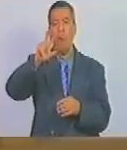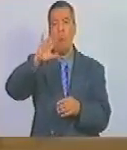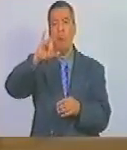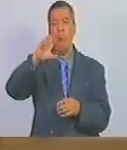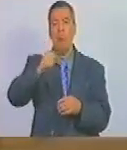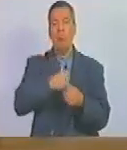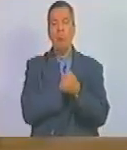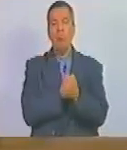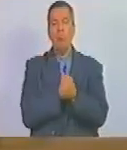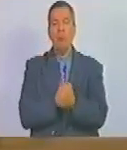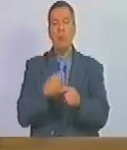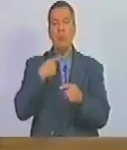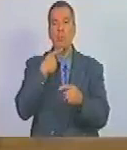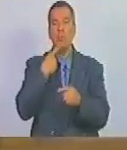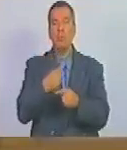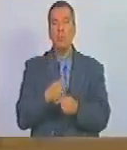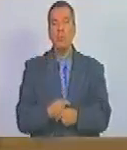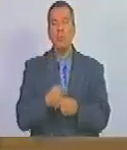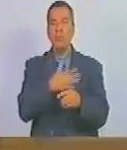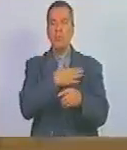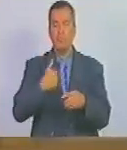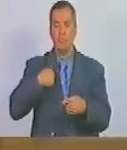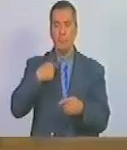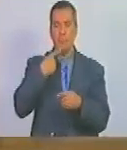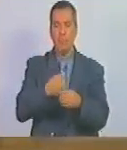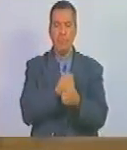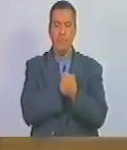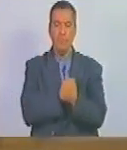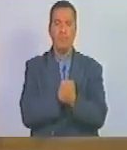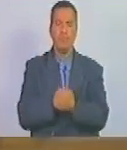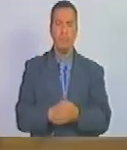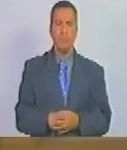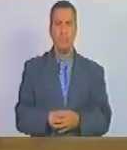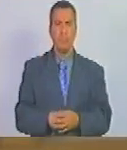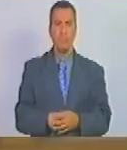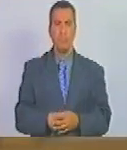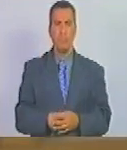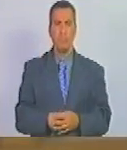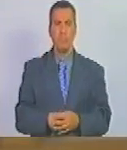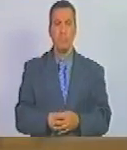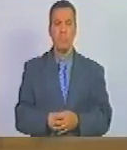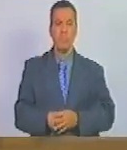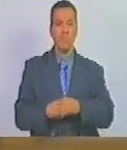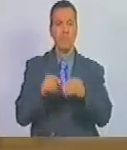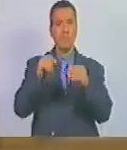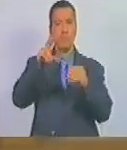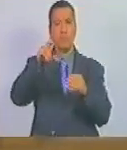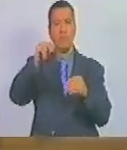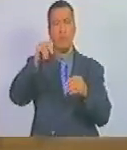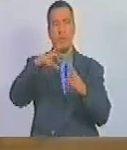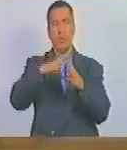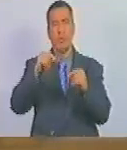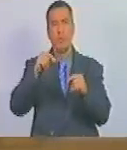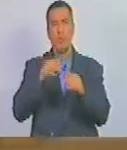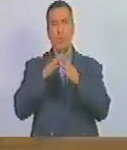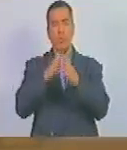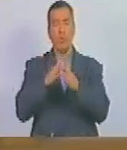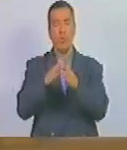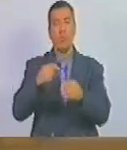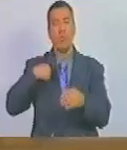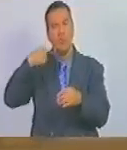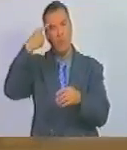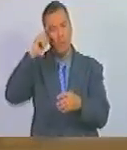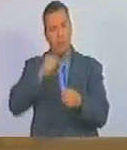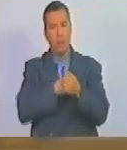a su amada y le dice quiero que me digas amor que no todo fue naufragar por haber creído que